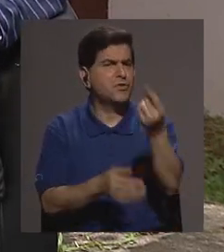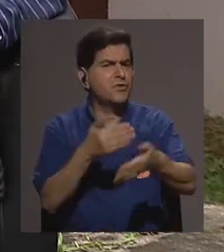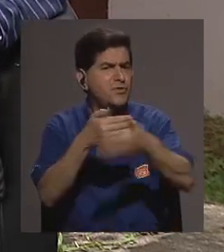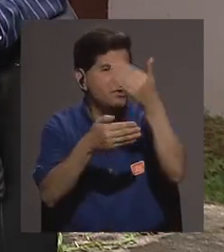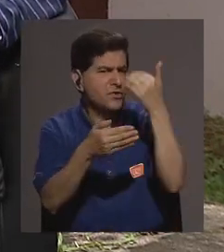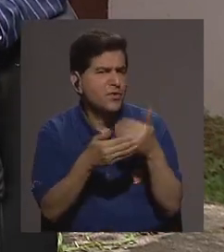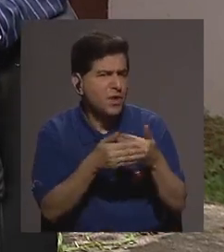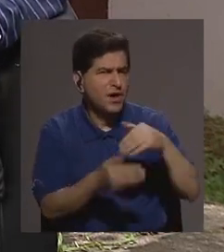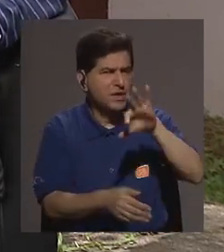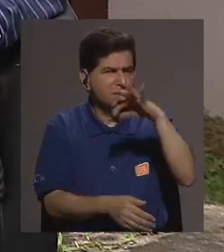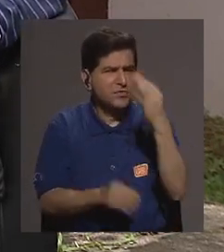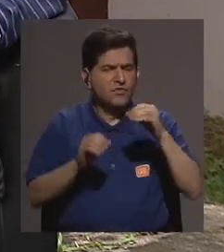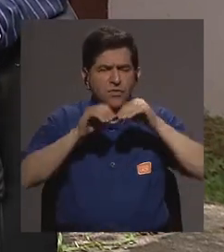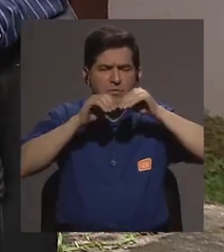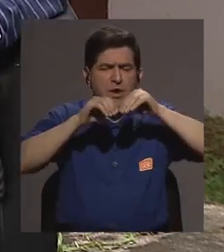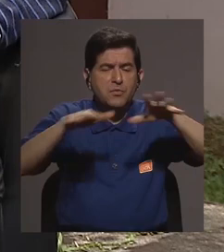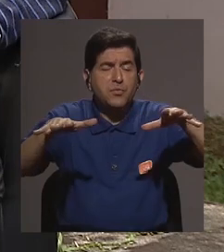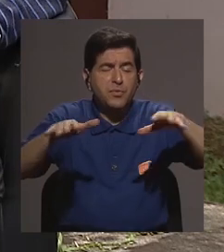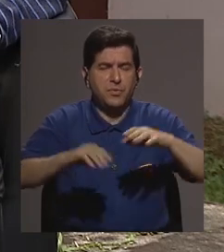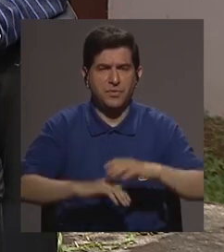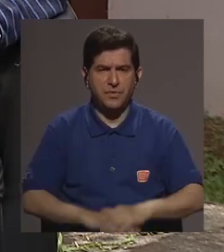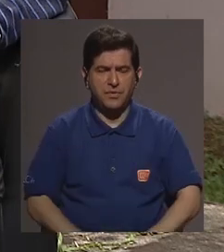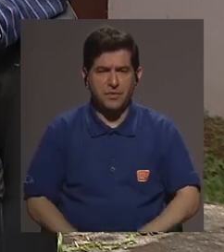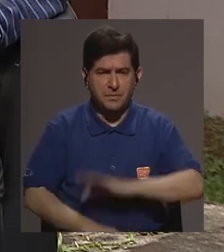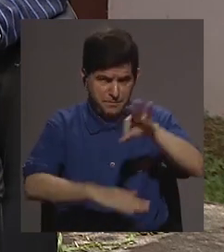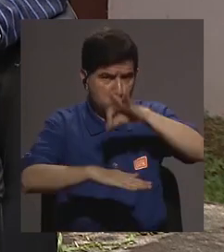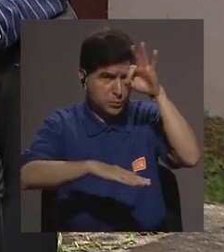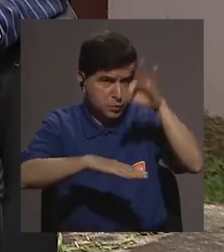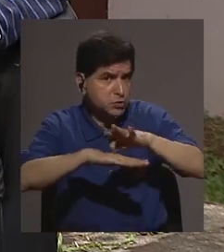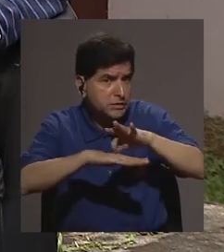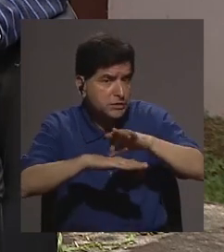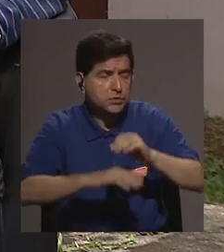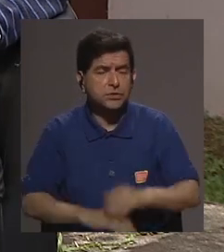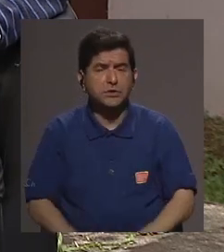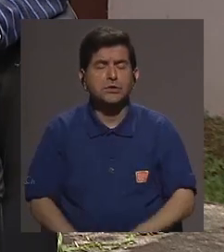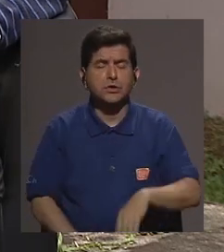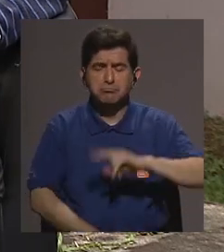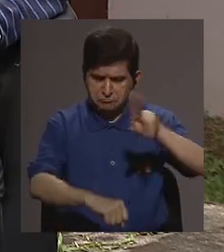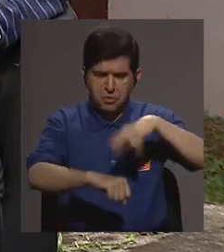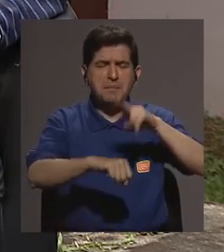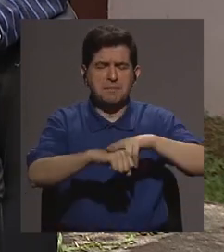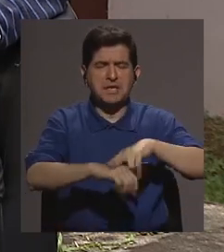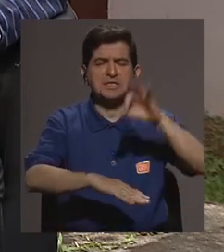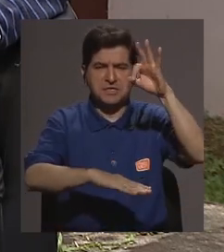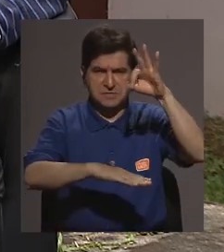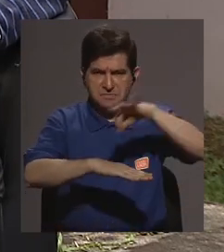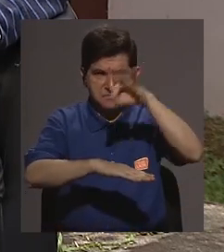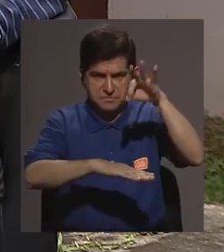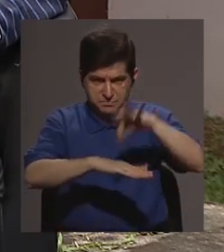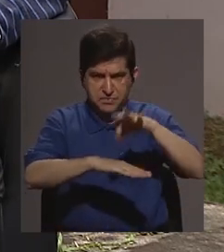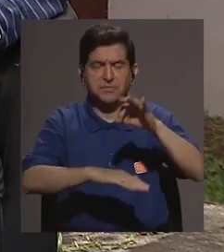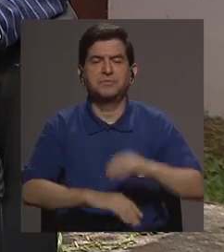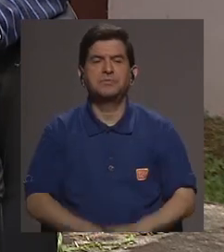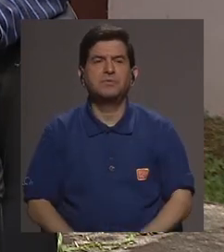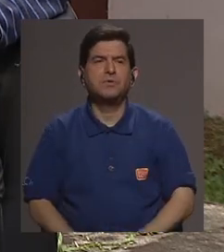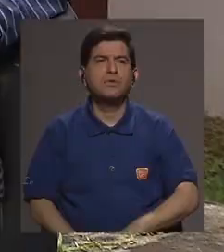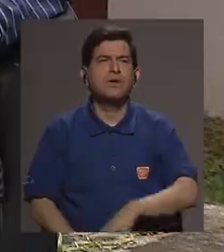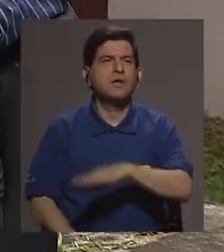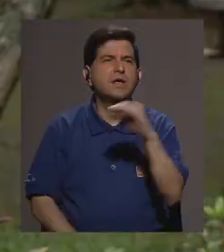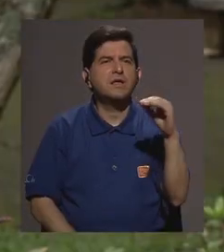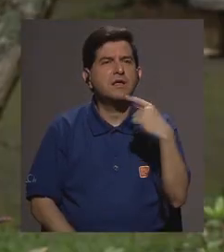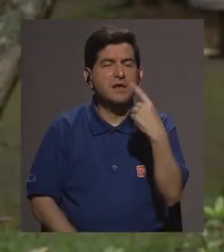bueno usted mencionaba de la forma de contagio es por el mosquito La más común es el mosquito y hay dos